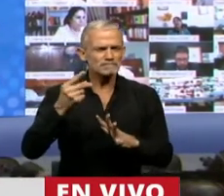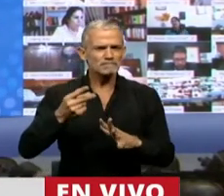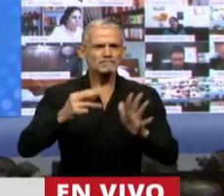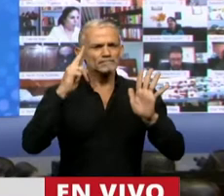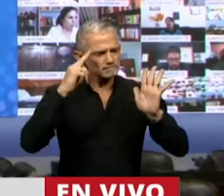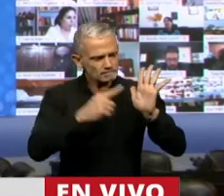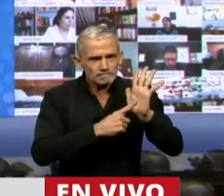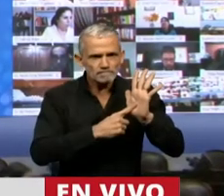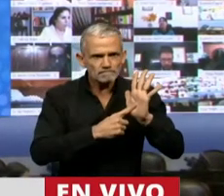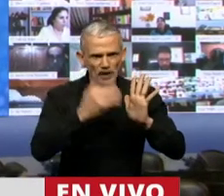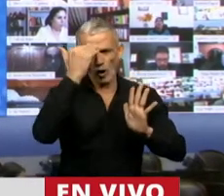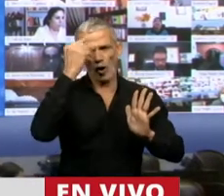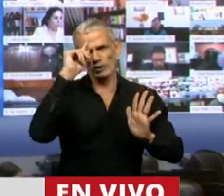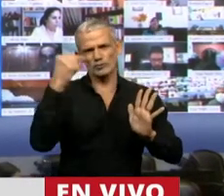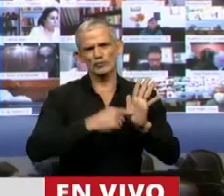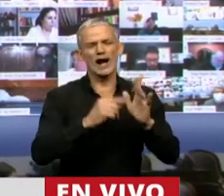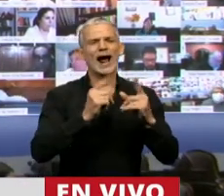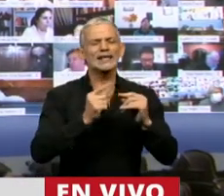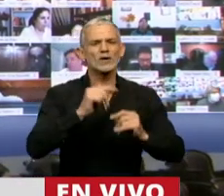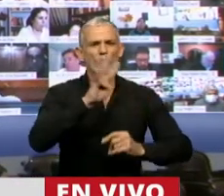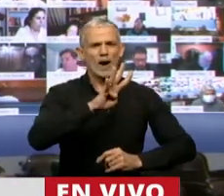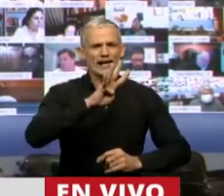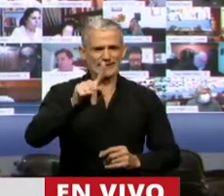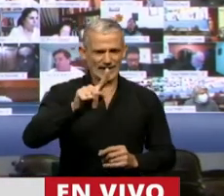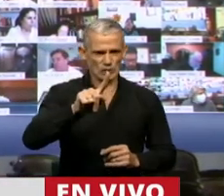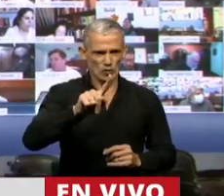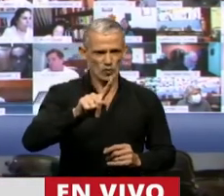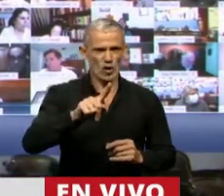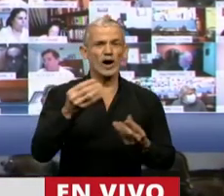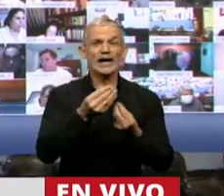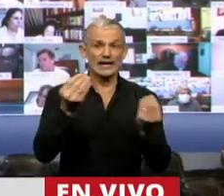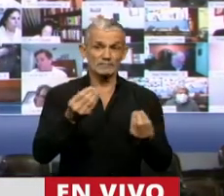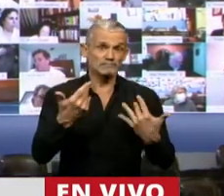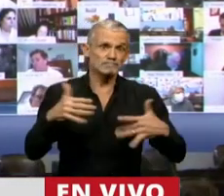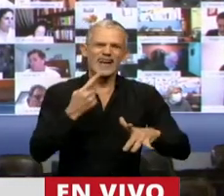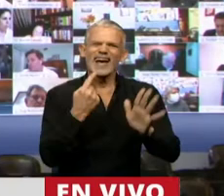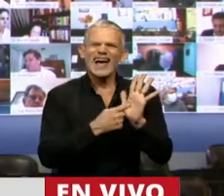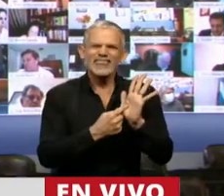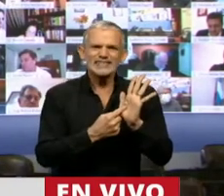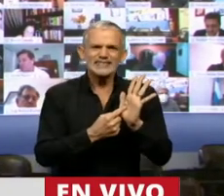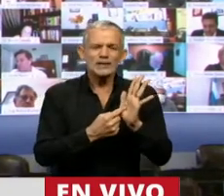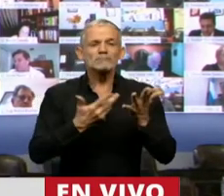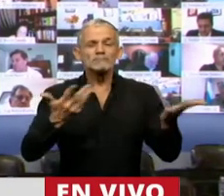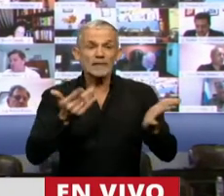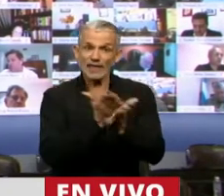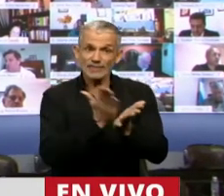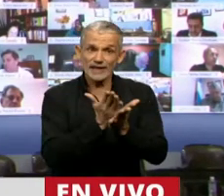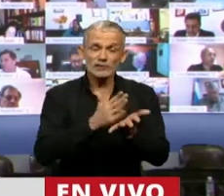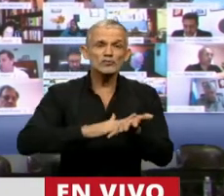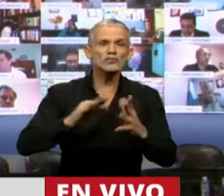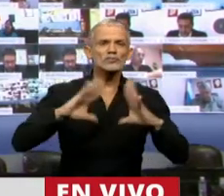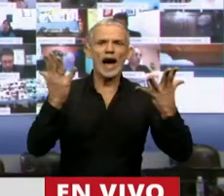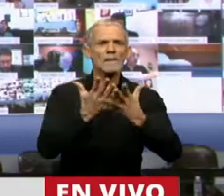cumplimiento al mandato constitucional del artículo 41, que casualmente estableció el derecho a ambiente